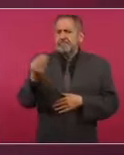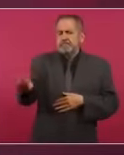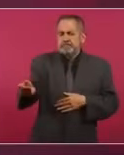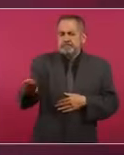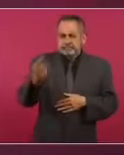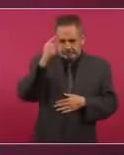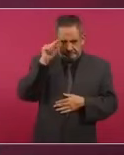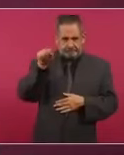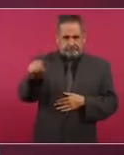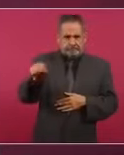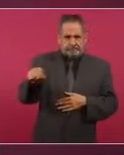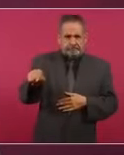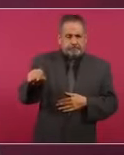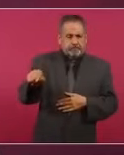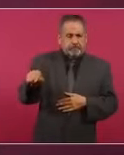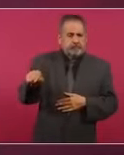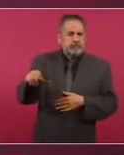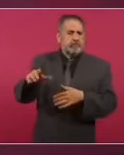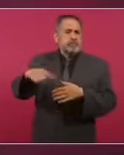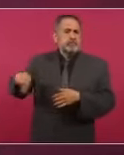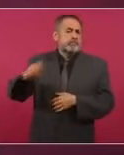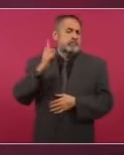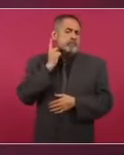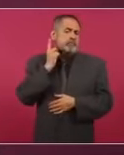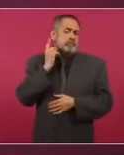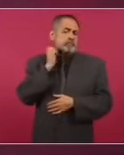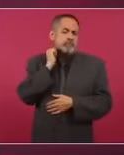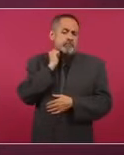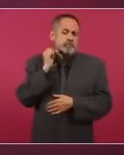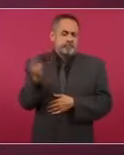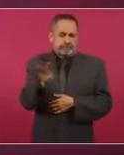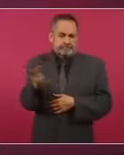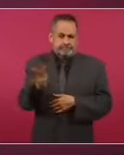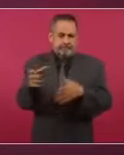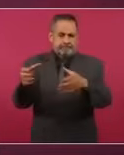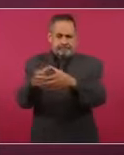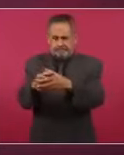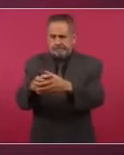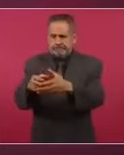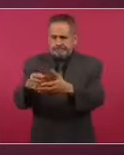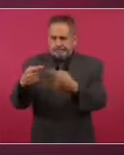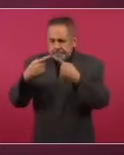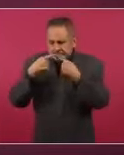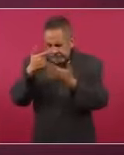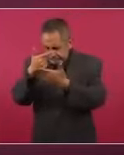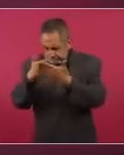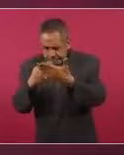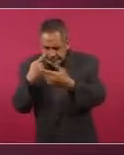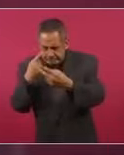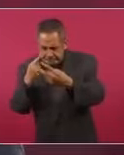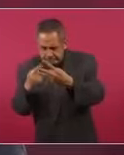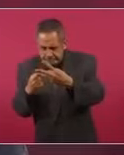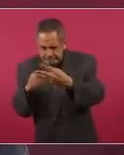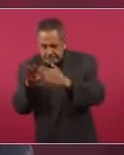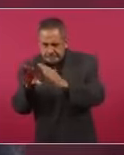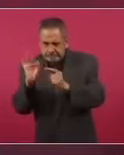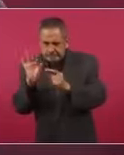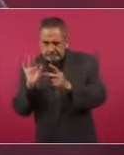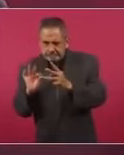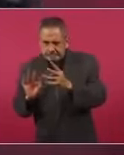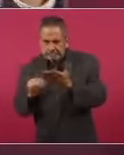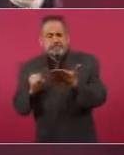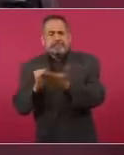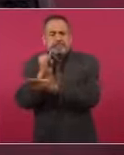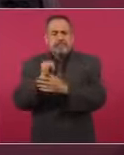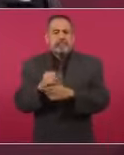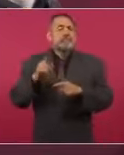Poder Legislativo y ellos deciden, pero es